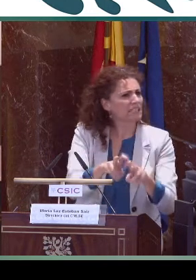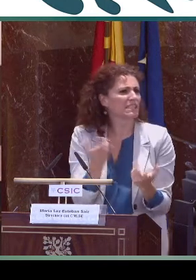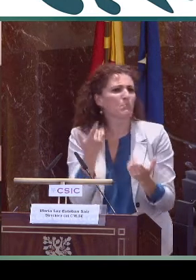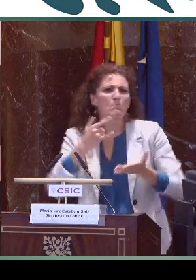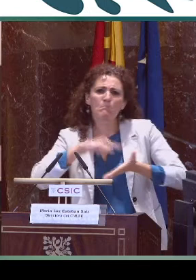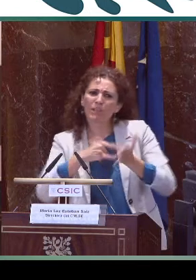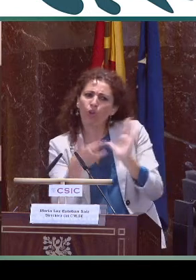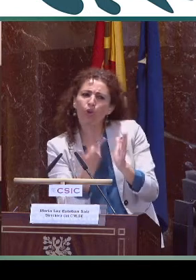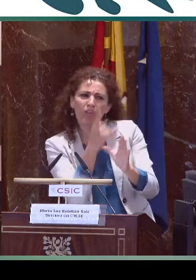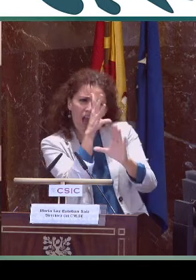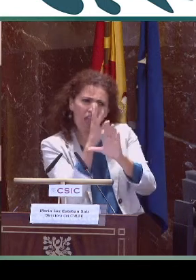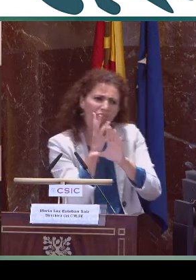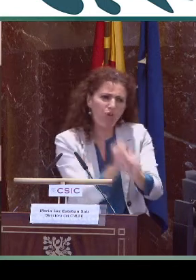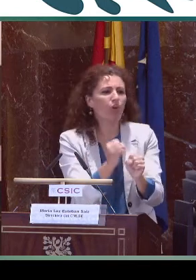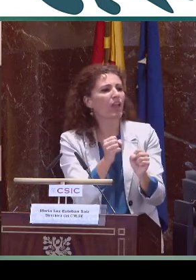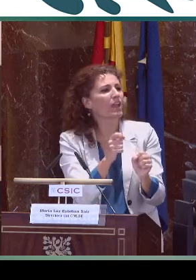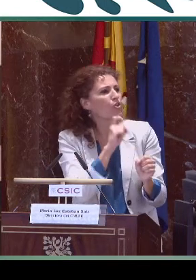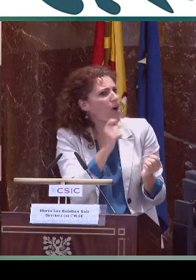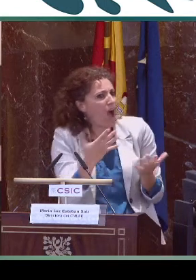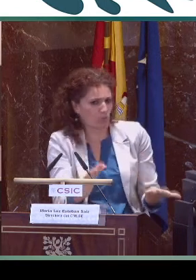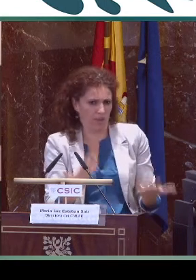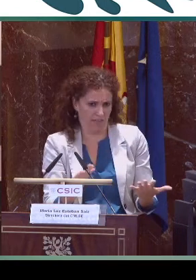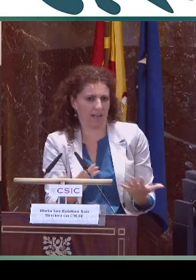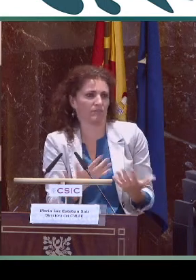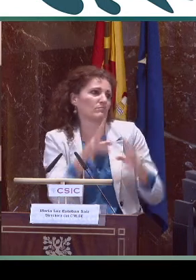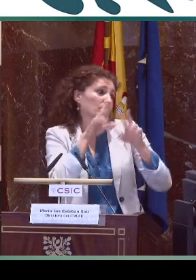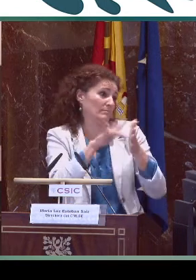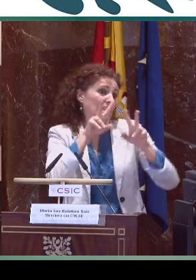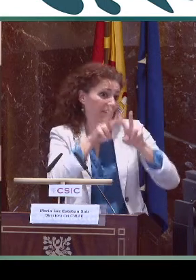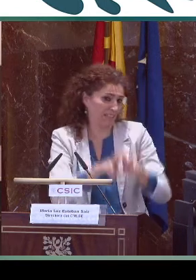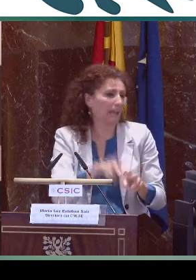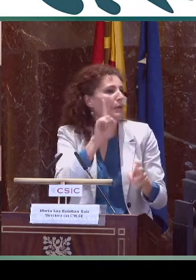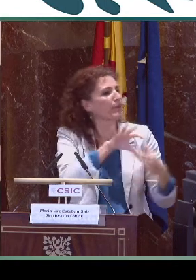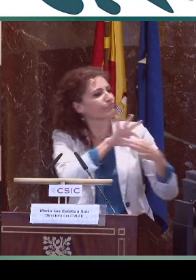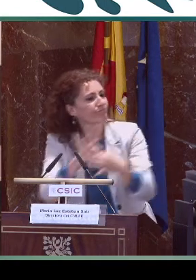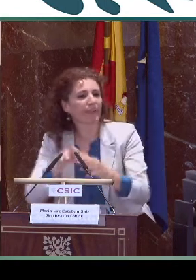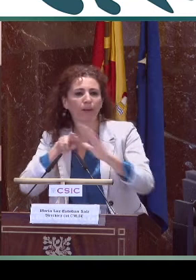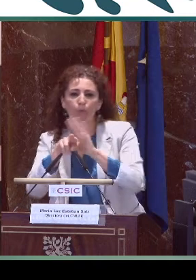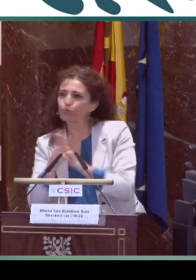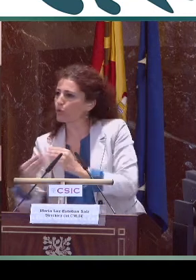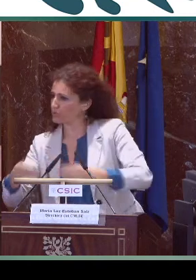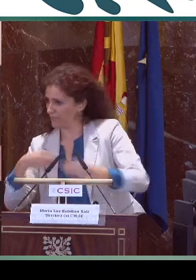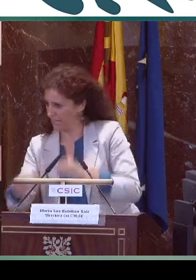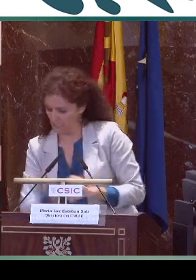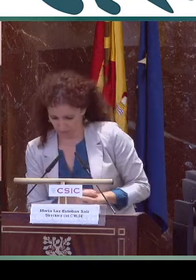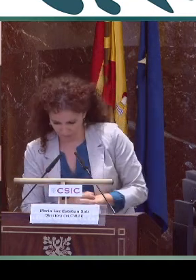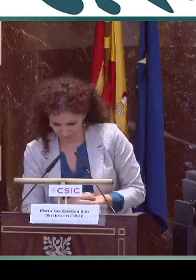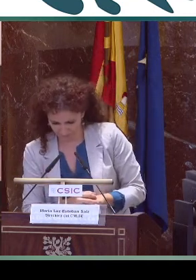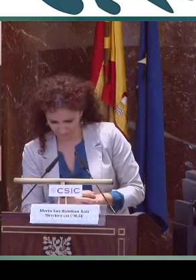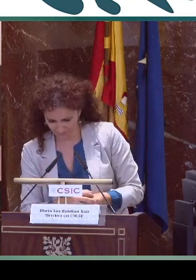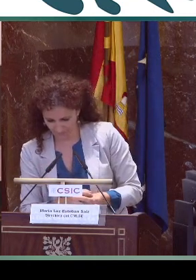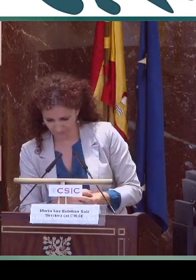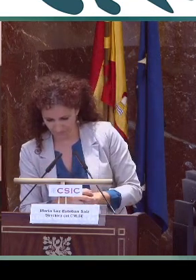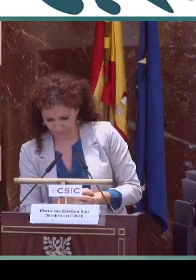lengua queremos realizar un análisis metodológico y de los enfoques que se utilizan actualmente en la